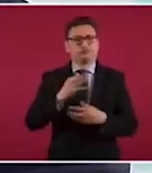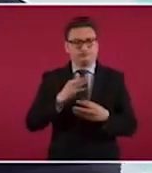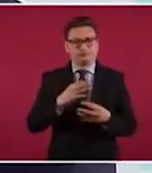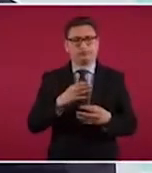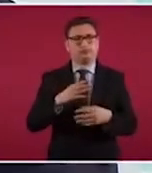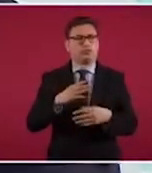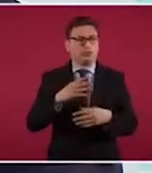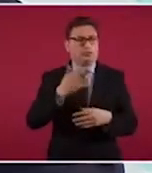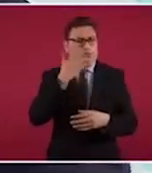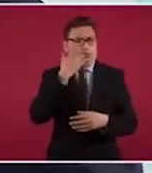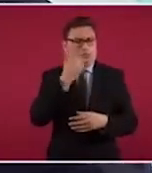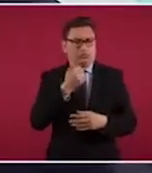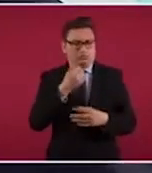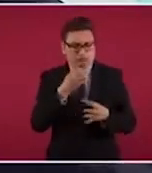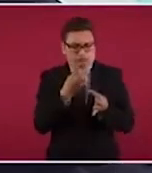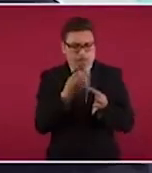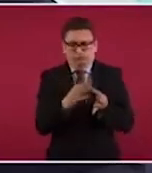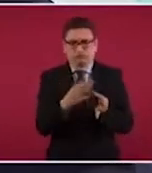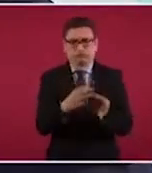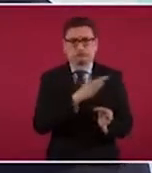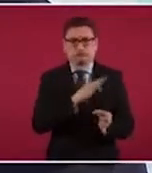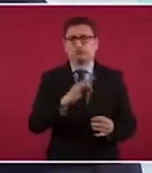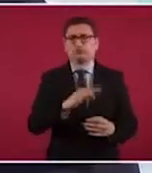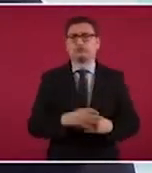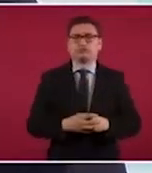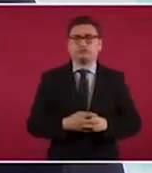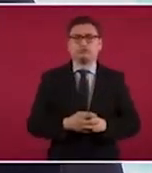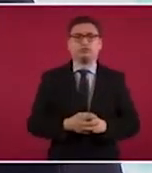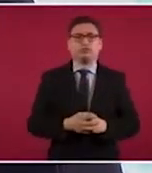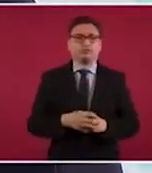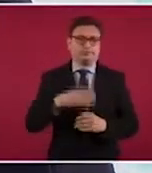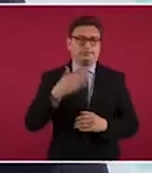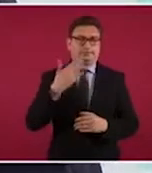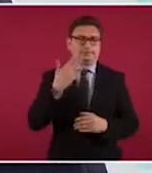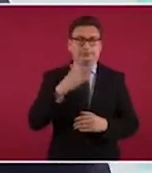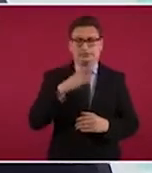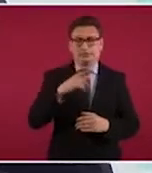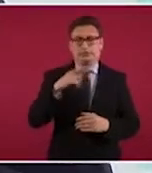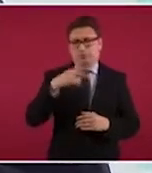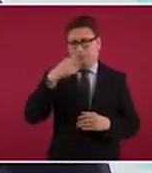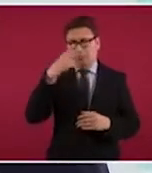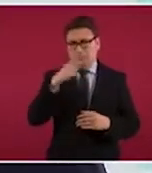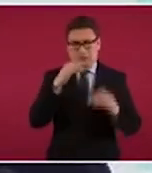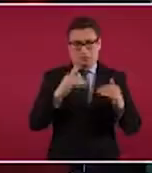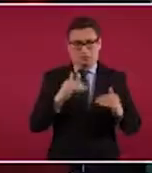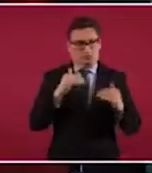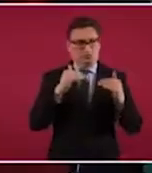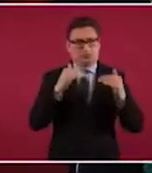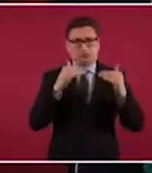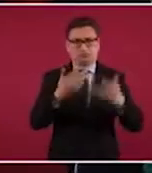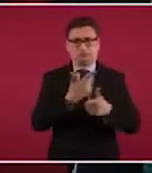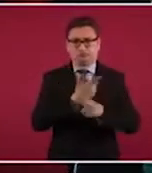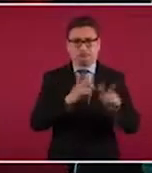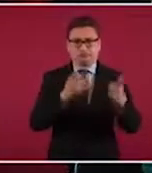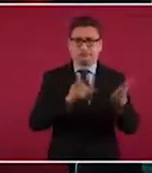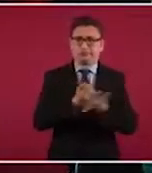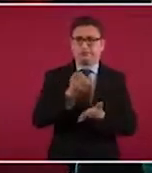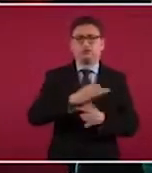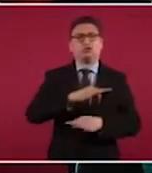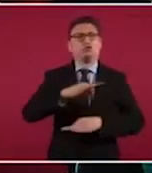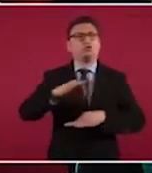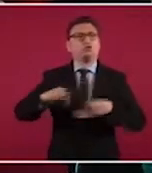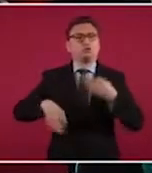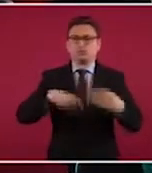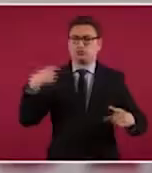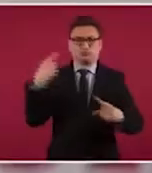razonables y coincidentes con las decisiones soberanas de México, todos, sin excepción, han sido cumplidos